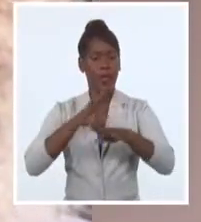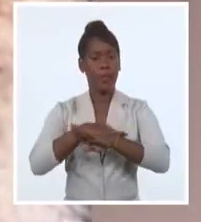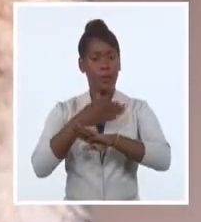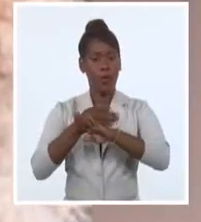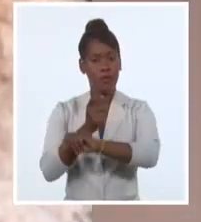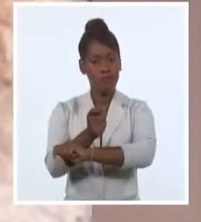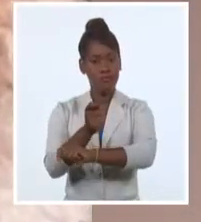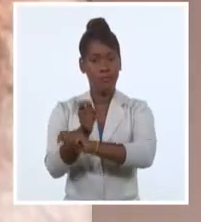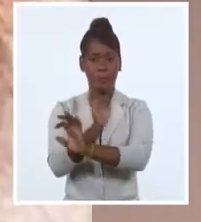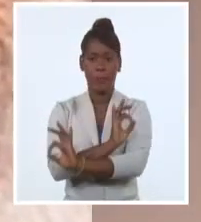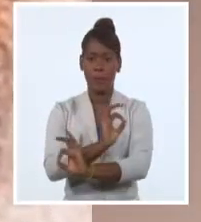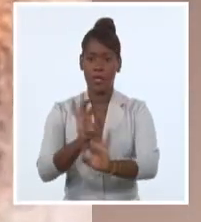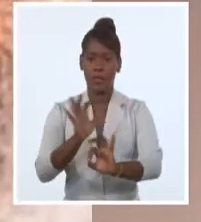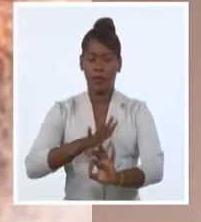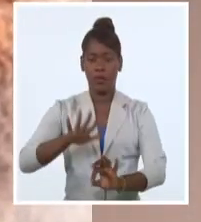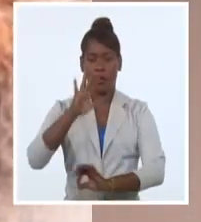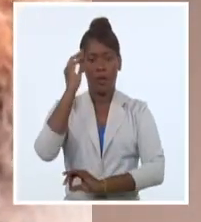Sesto, Sistema Informativo de la Televisión Cubana.